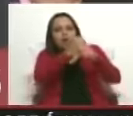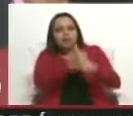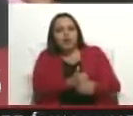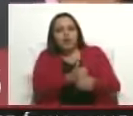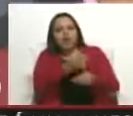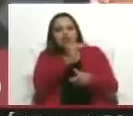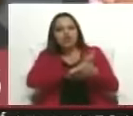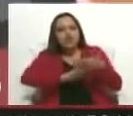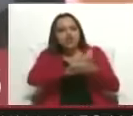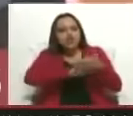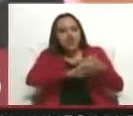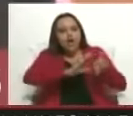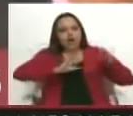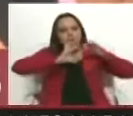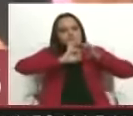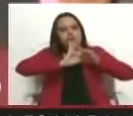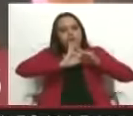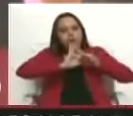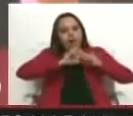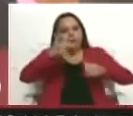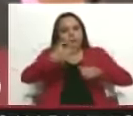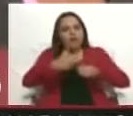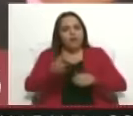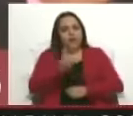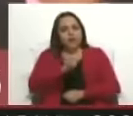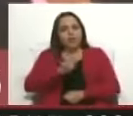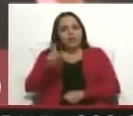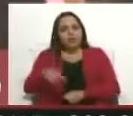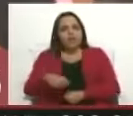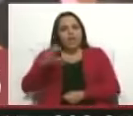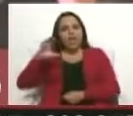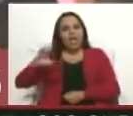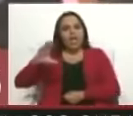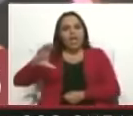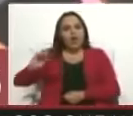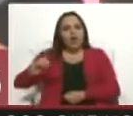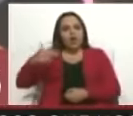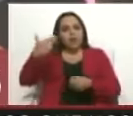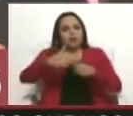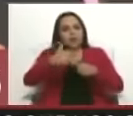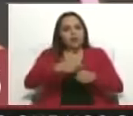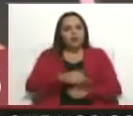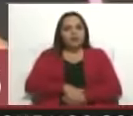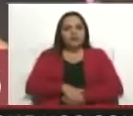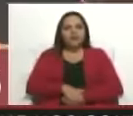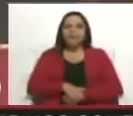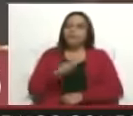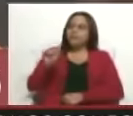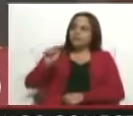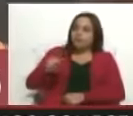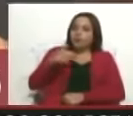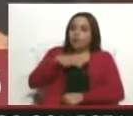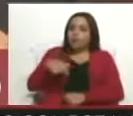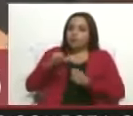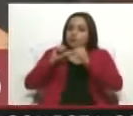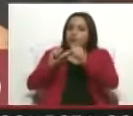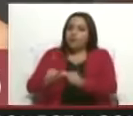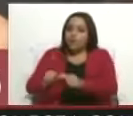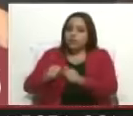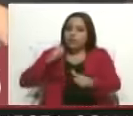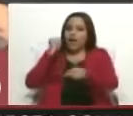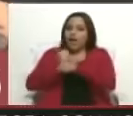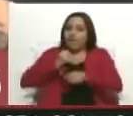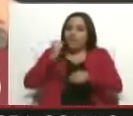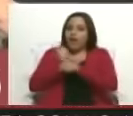finiquitar la asociación entre PDVSA y Ecopetrol? No, mira, nosotros hemos venido haciendo los ejercicios necesarios